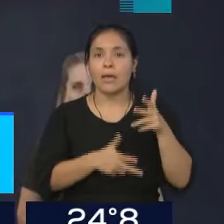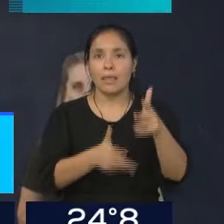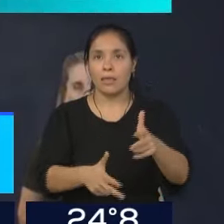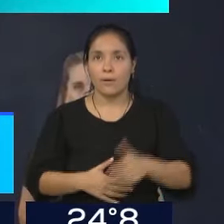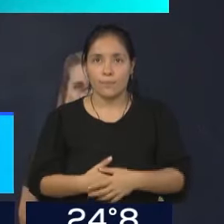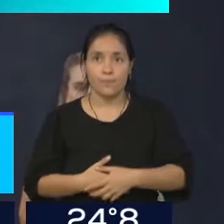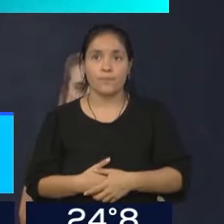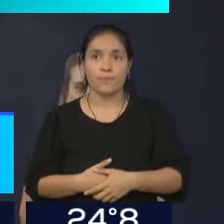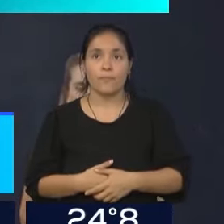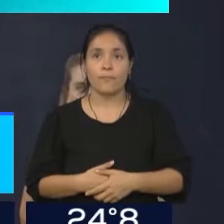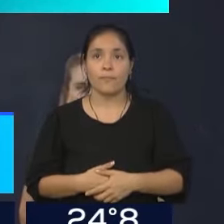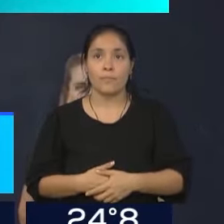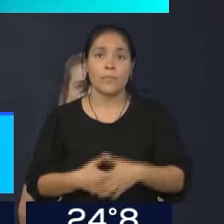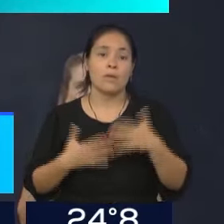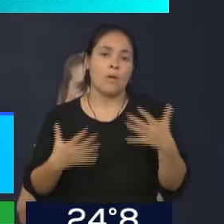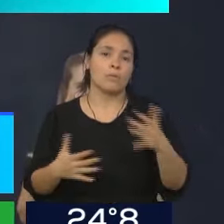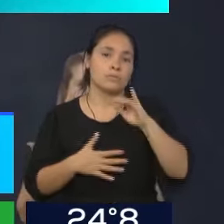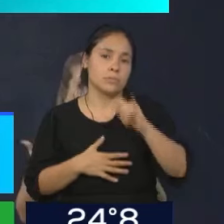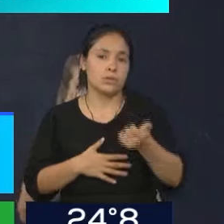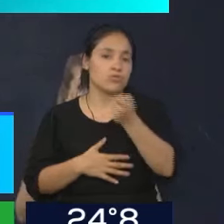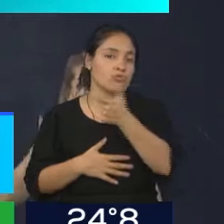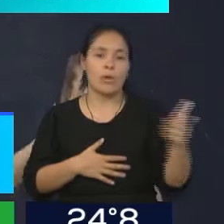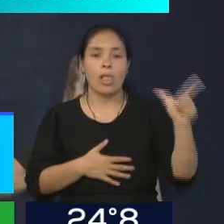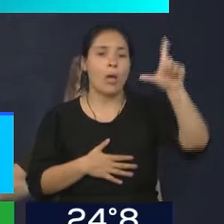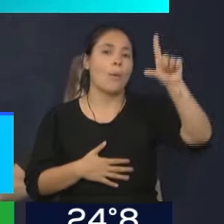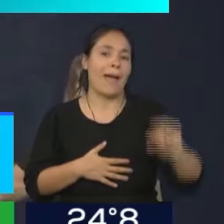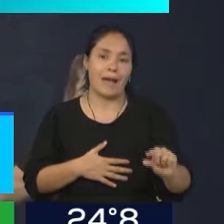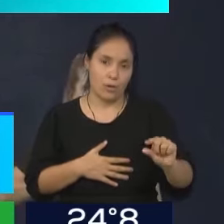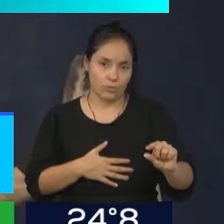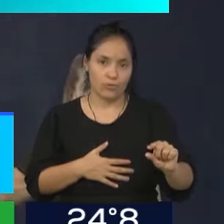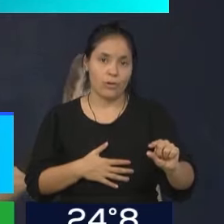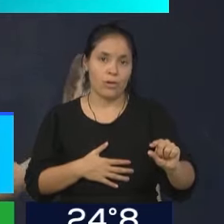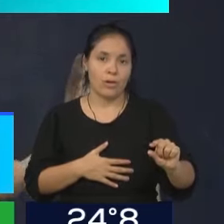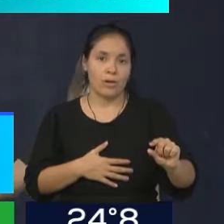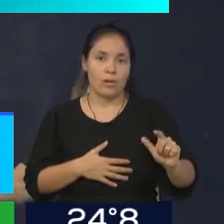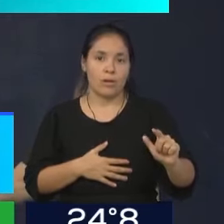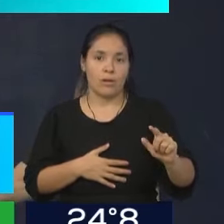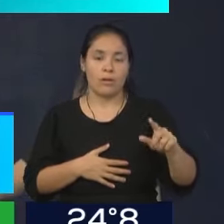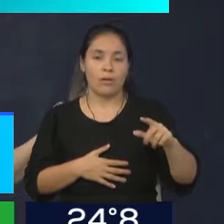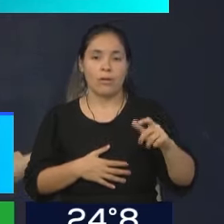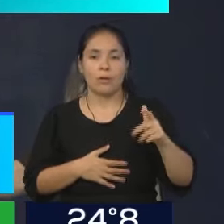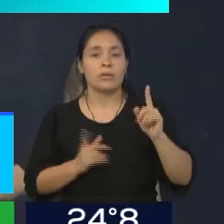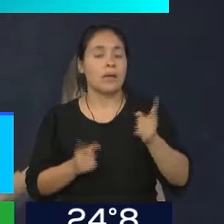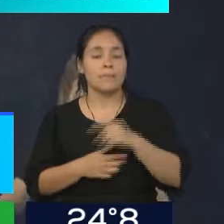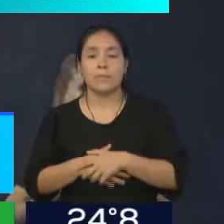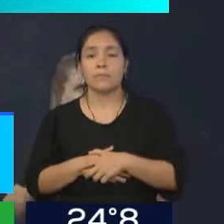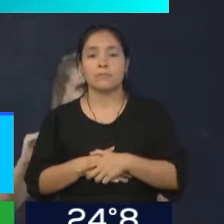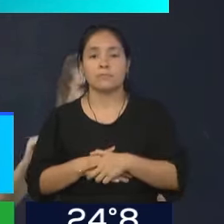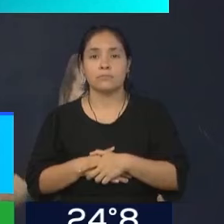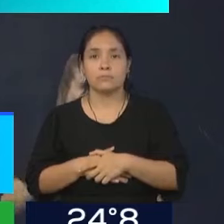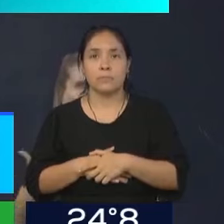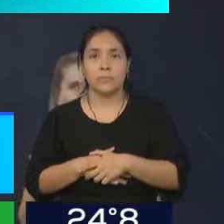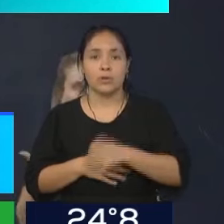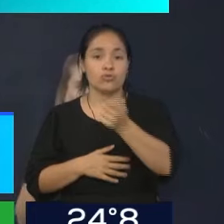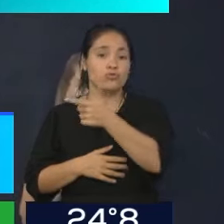Obviamente que hay sueldos que son bajos, hay sueldos que uno podría tomar como